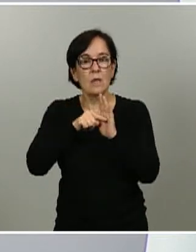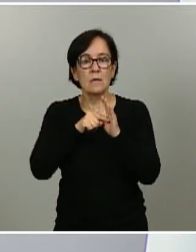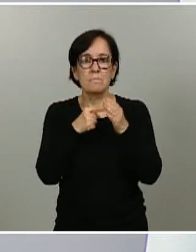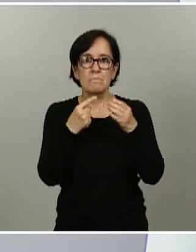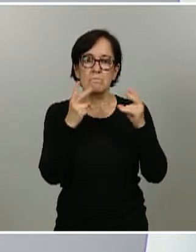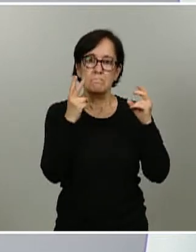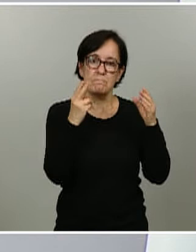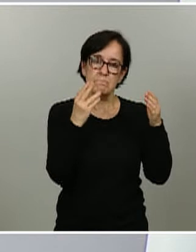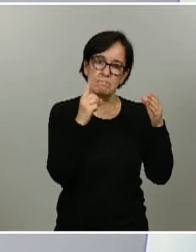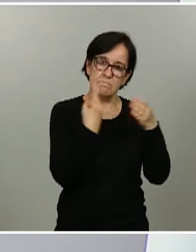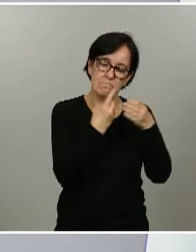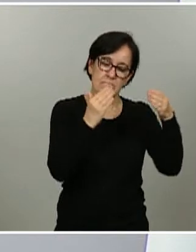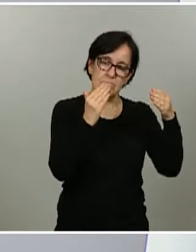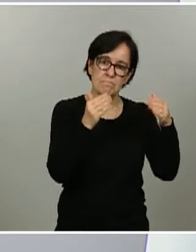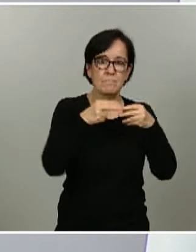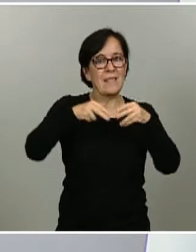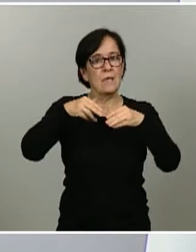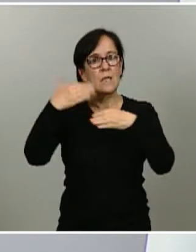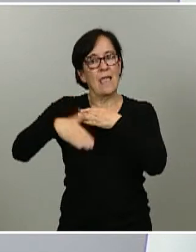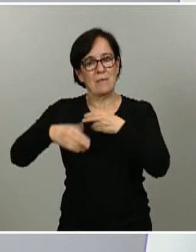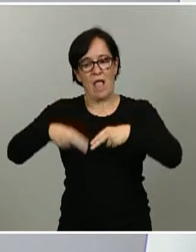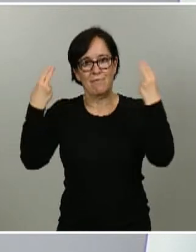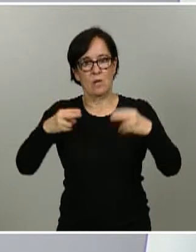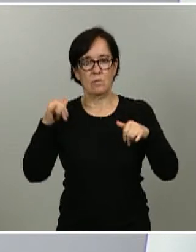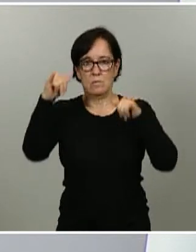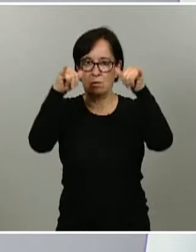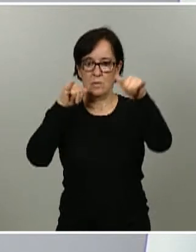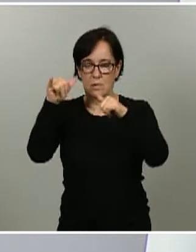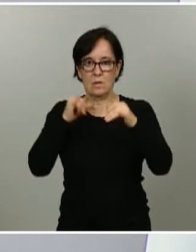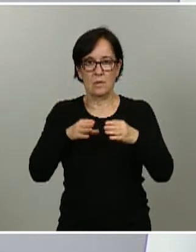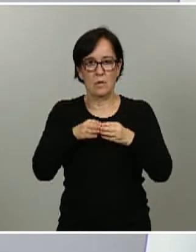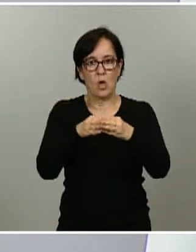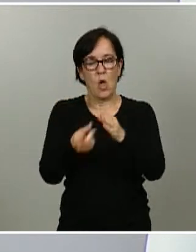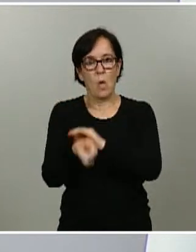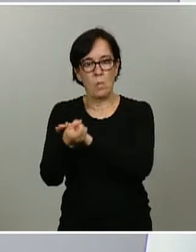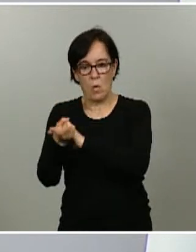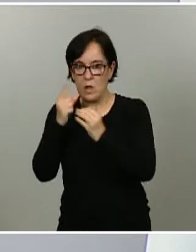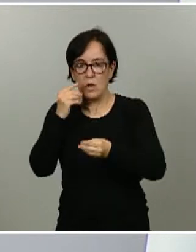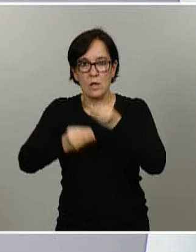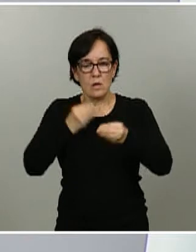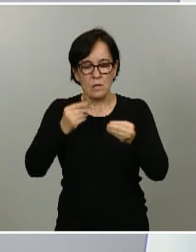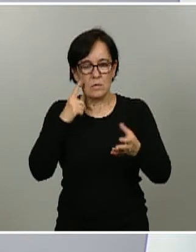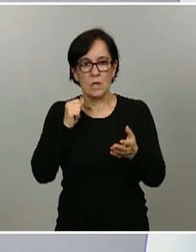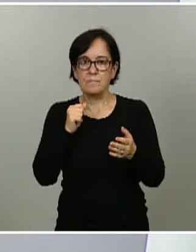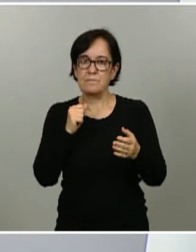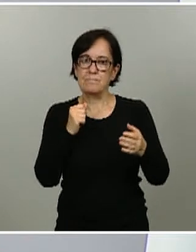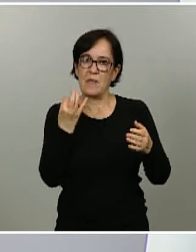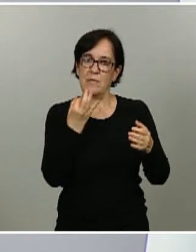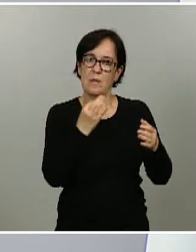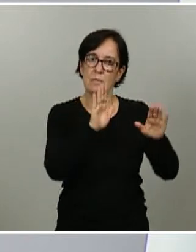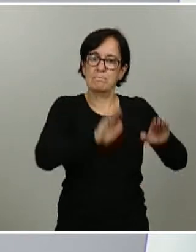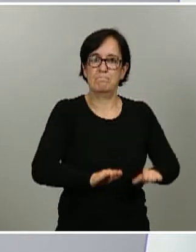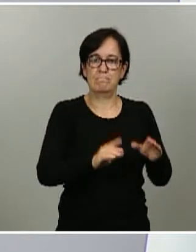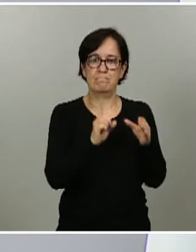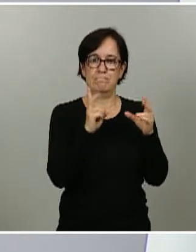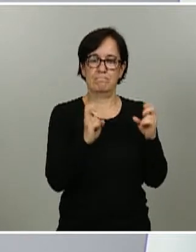las fronteras aéreas y portuarias y de exigir una cuarentena con algunas excepciones